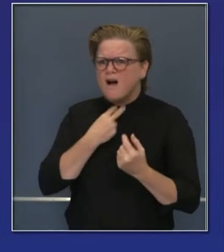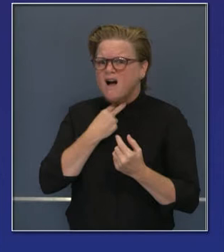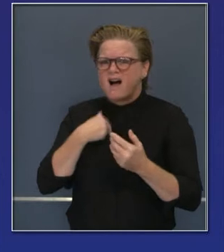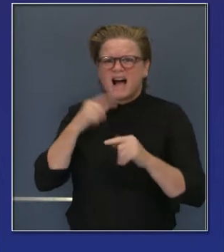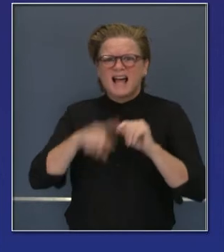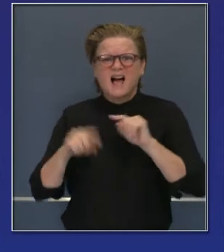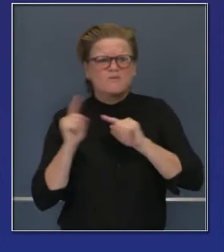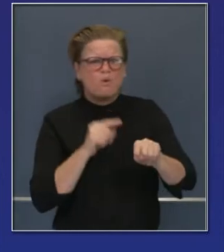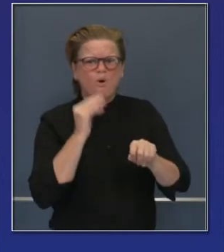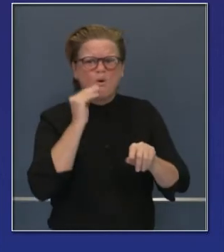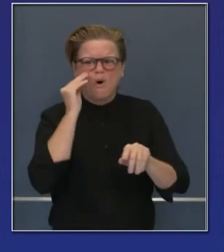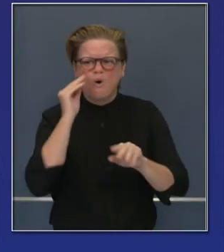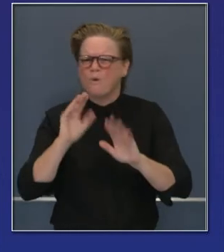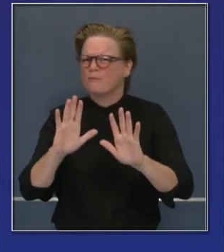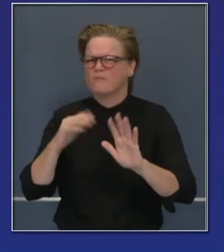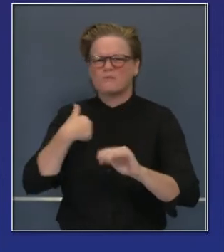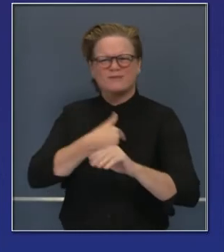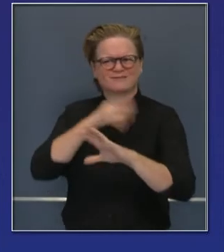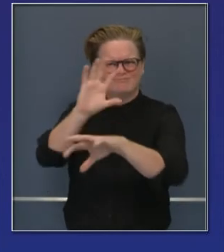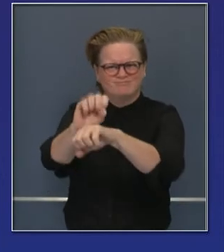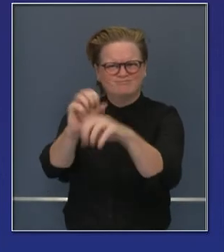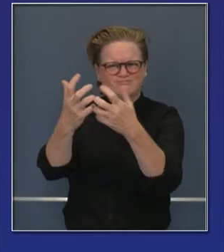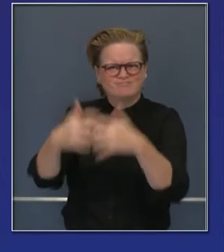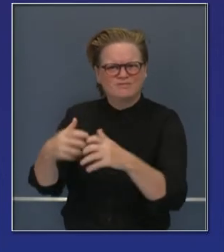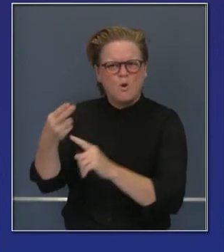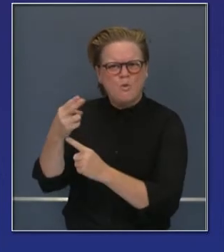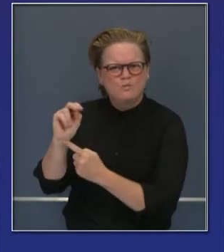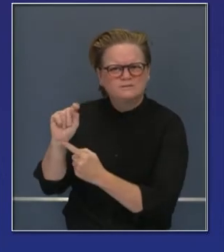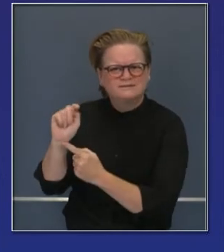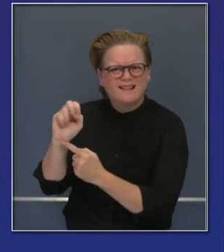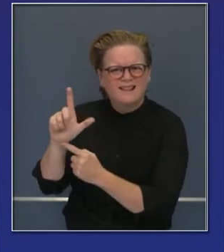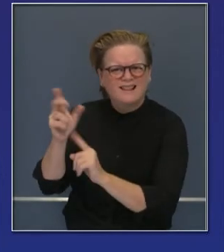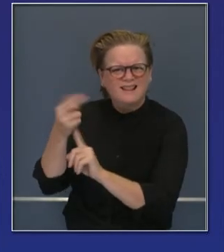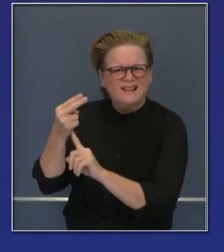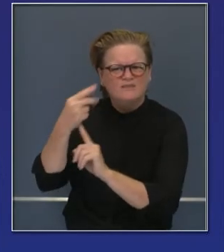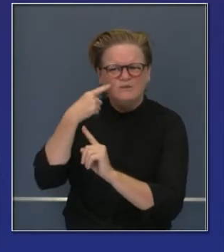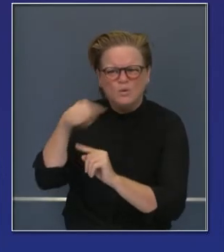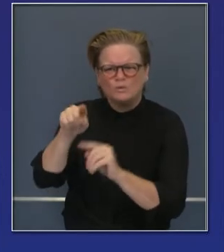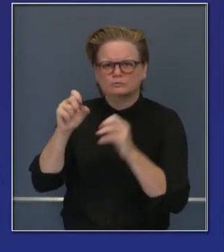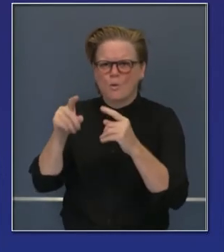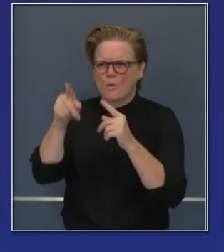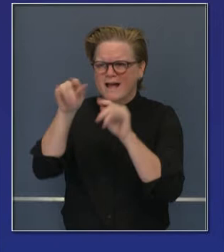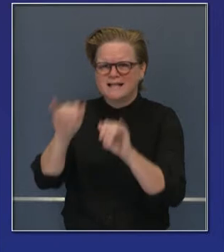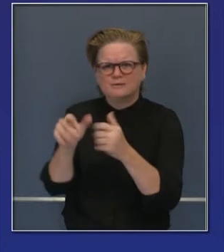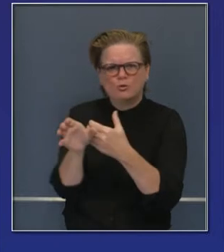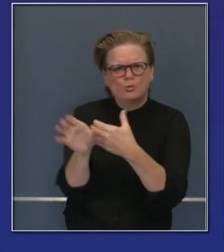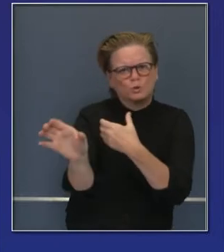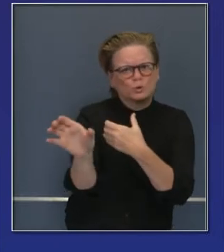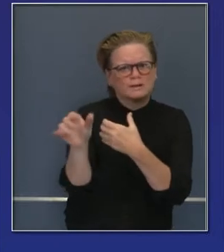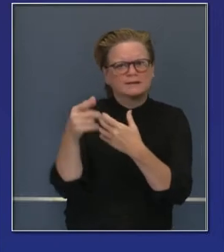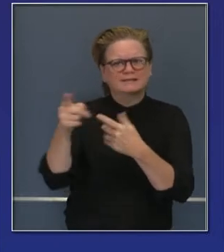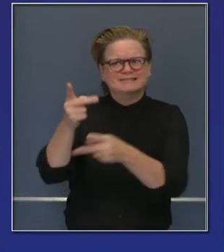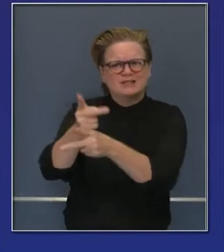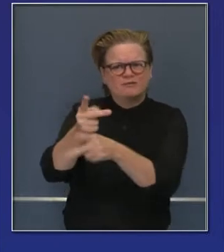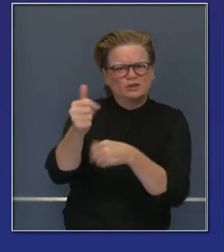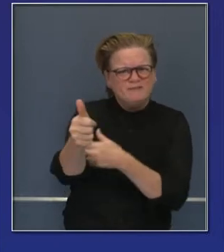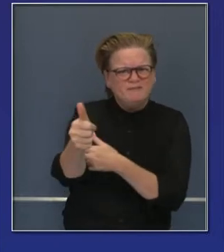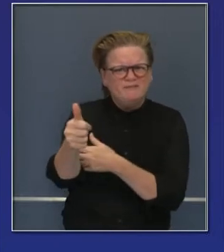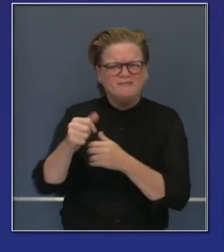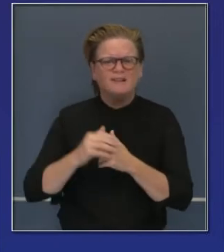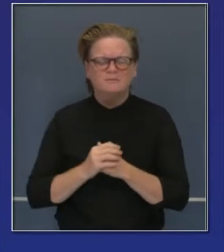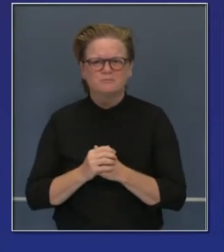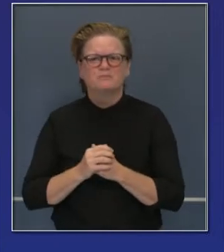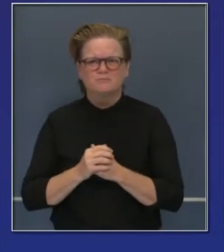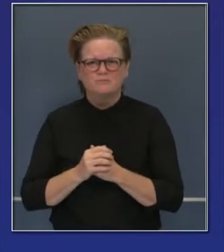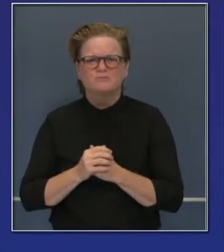de personas más o menos. Esta cifra cambia semanalmente, pero más o menos 95% de las personas